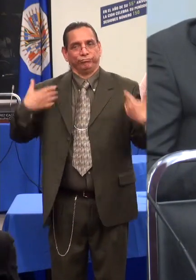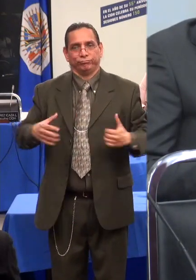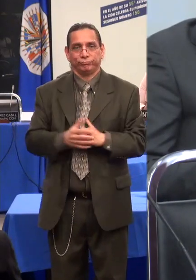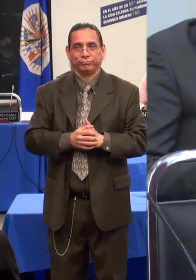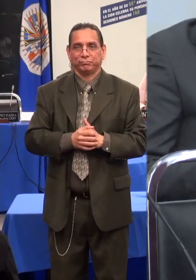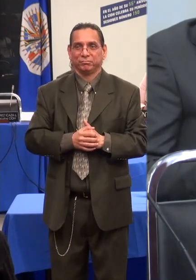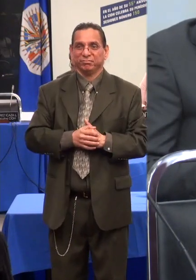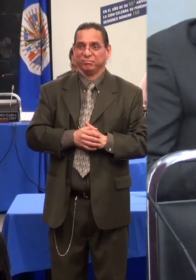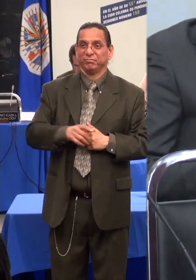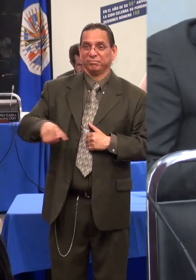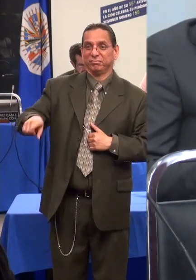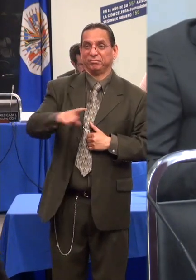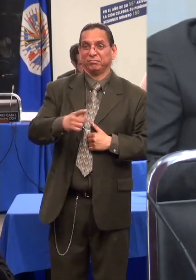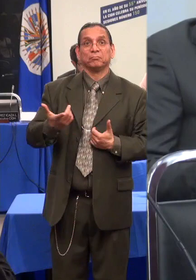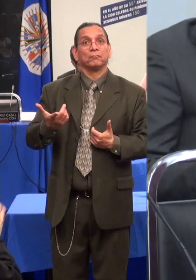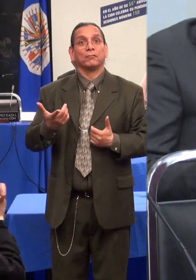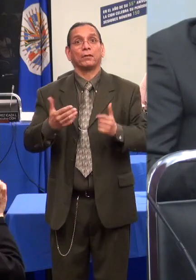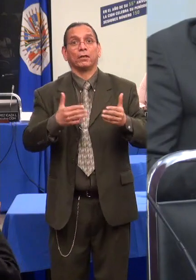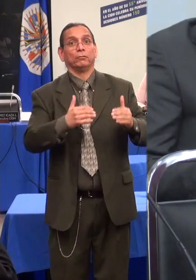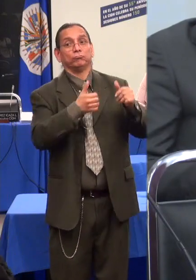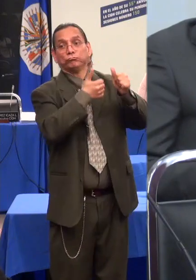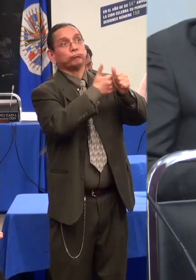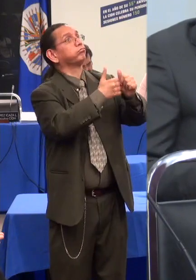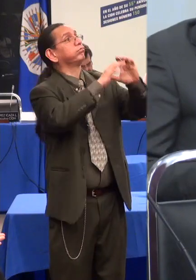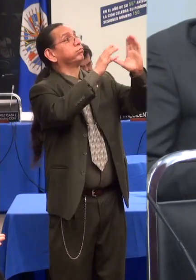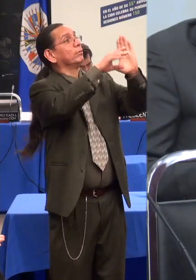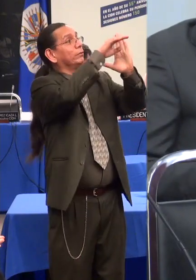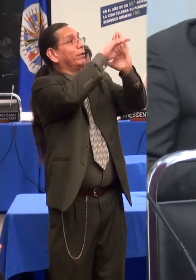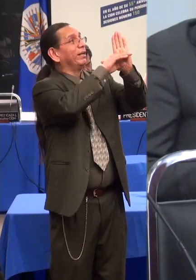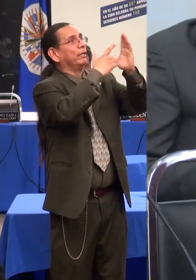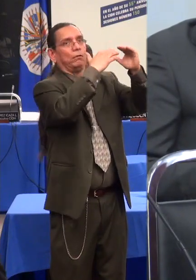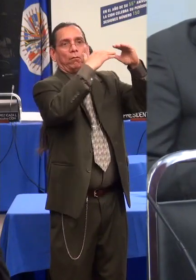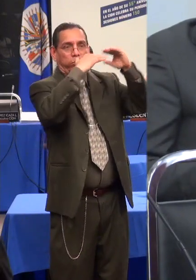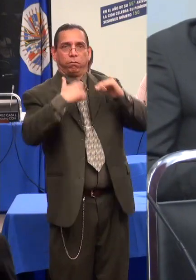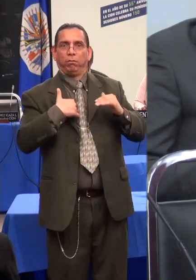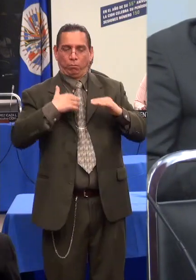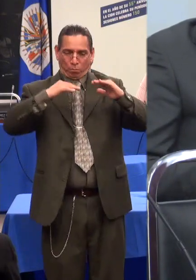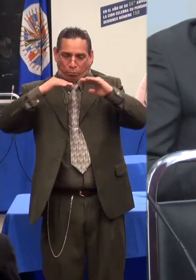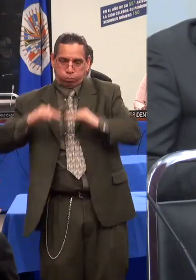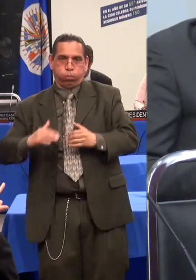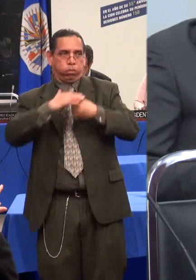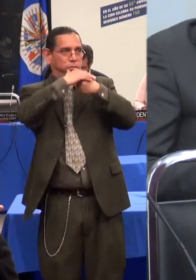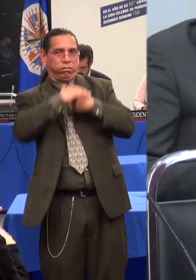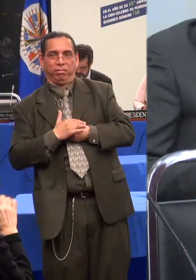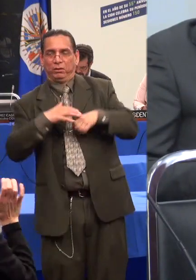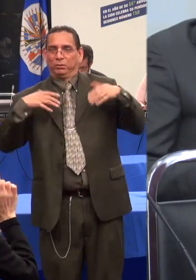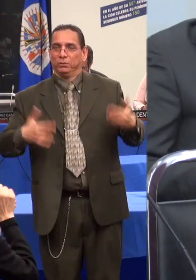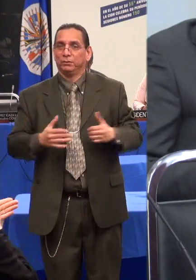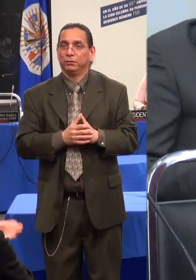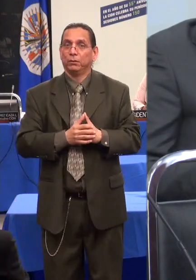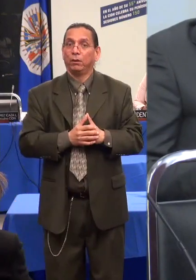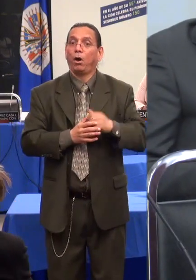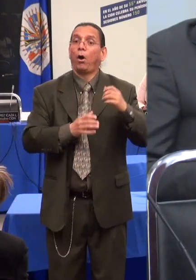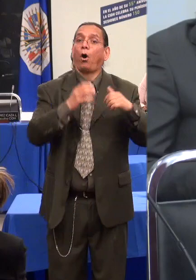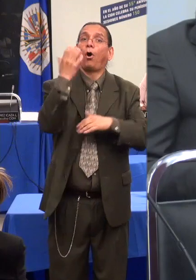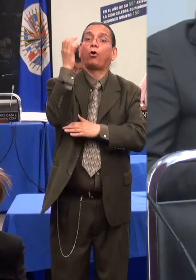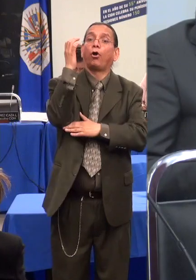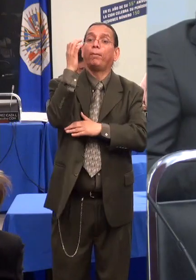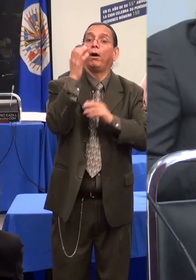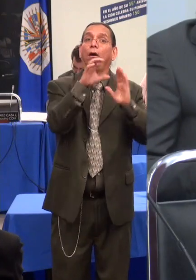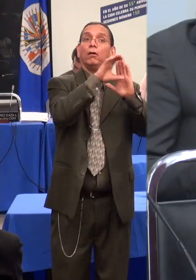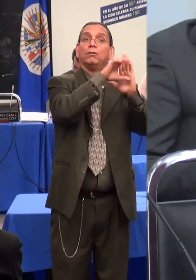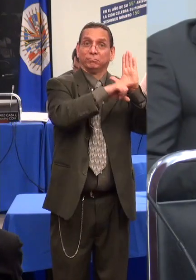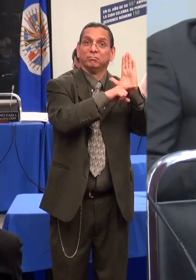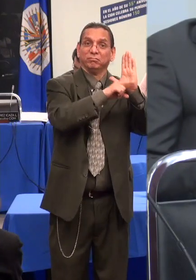colombianas, las personas con discapacidad no son ciudadanas plenas. Al contrario, las personas con discapacidad son definidas